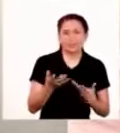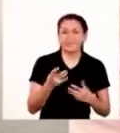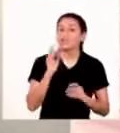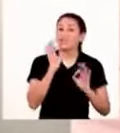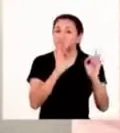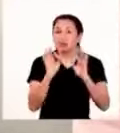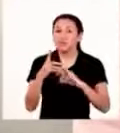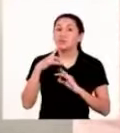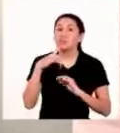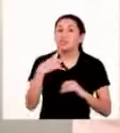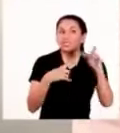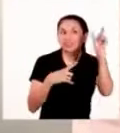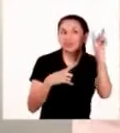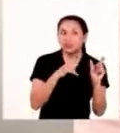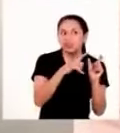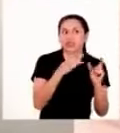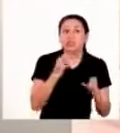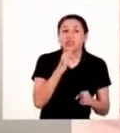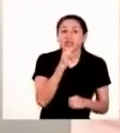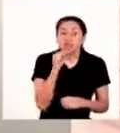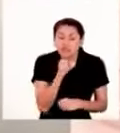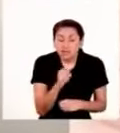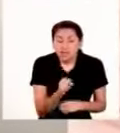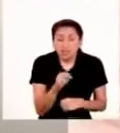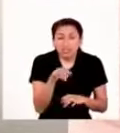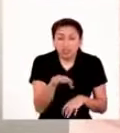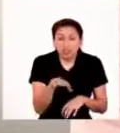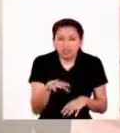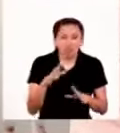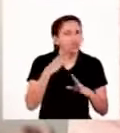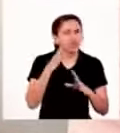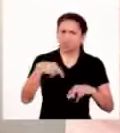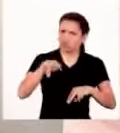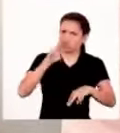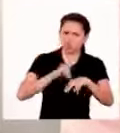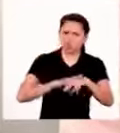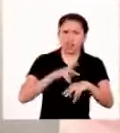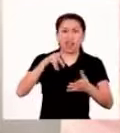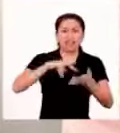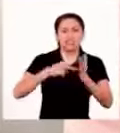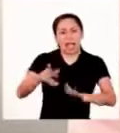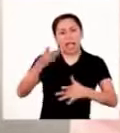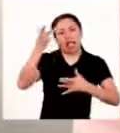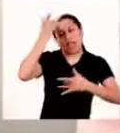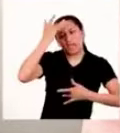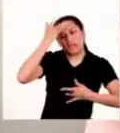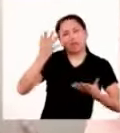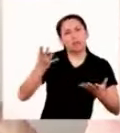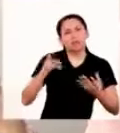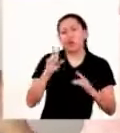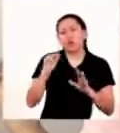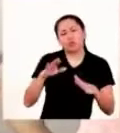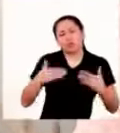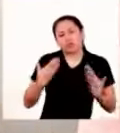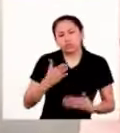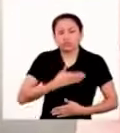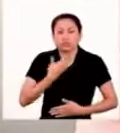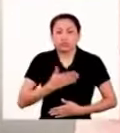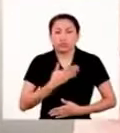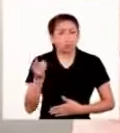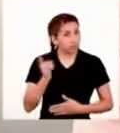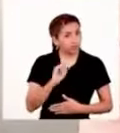como dijo la especialista el envejecimiento es natural no tiene por qué ser sinónimo de enfermedad o imposibilidad